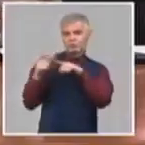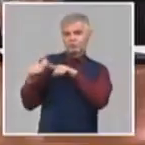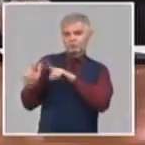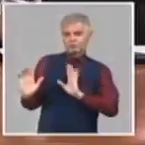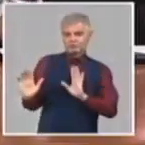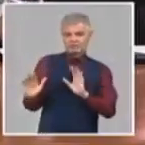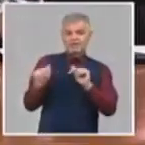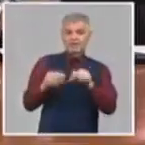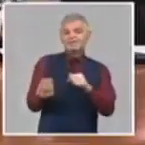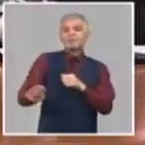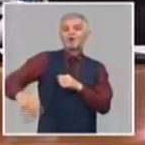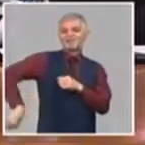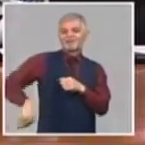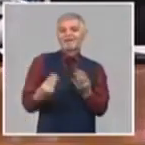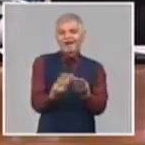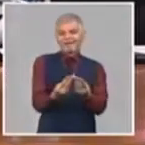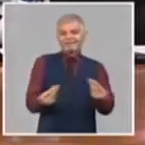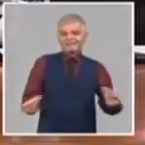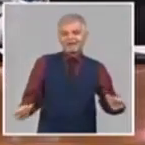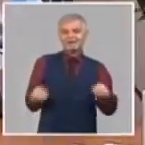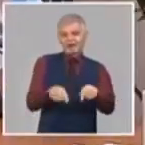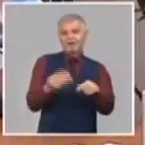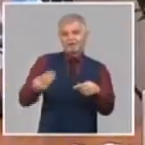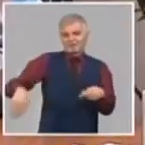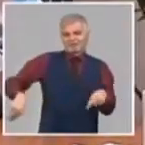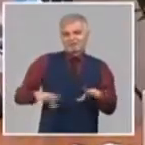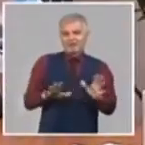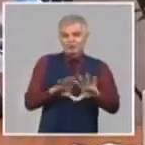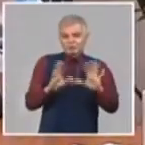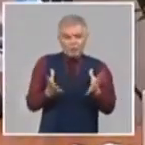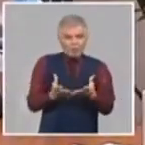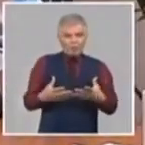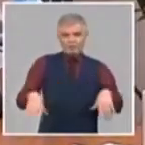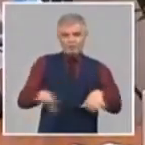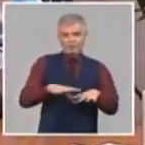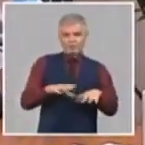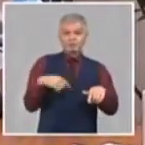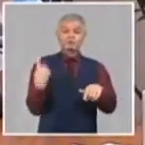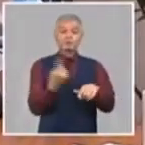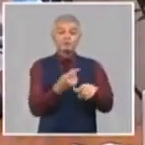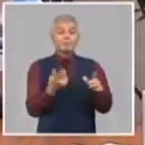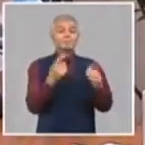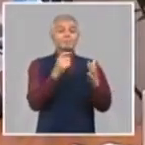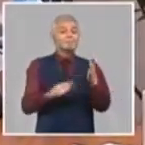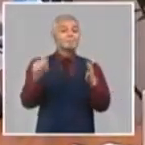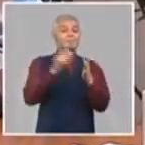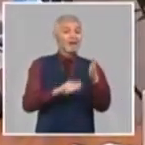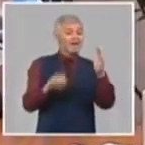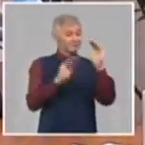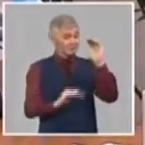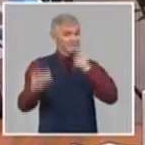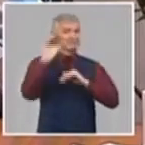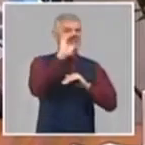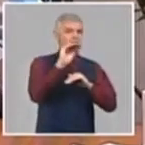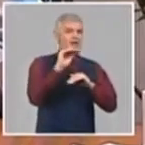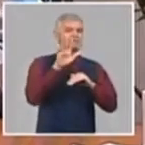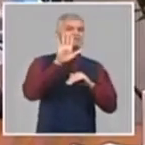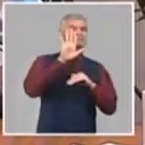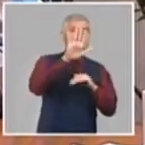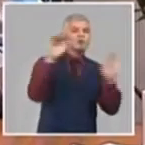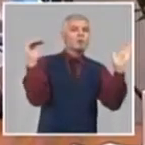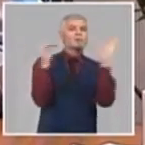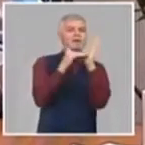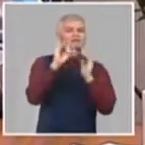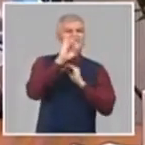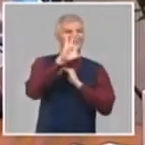esa tierra? Mejor aprovechamiento de la tierra. Y vamos a sembrar por encima del plan, que está previsto, 5.700 hectáreas